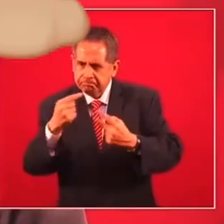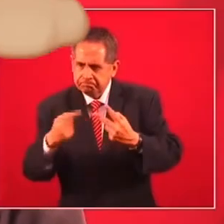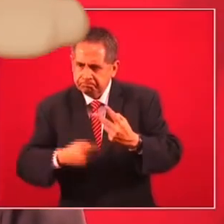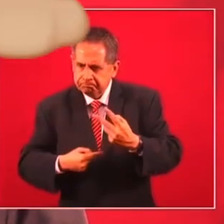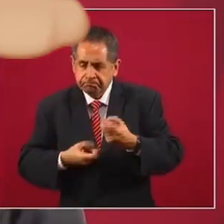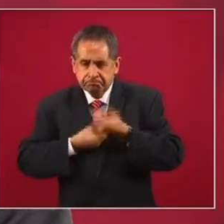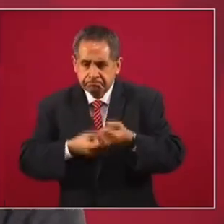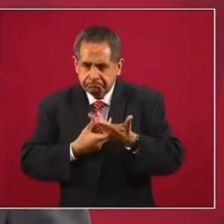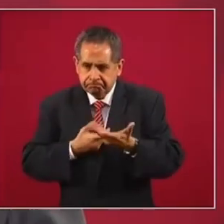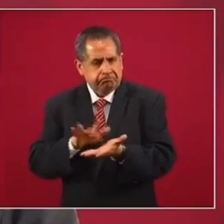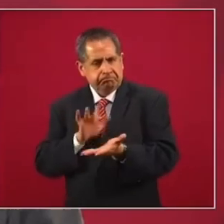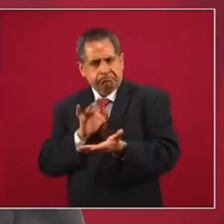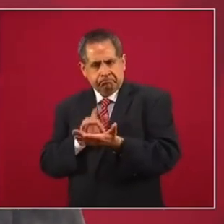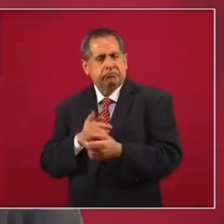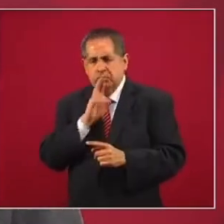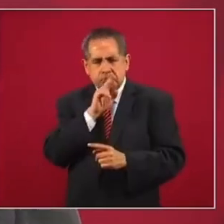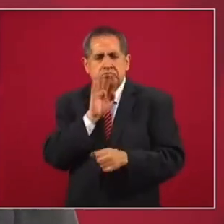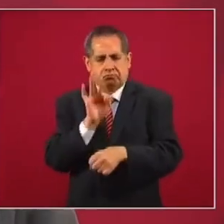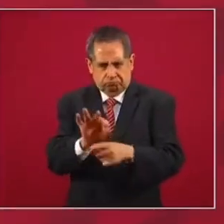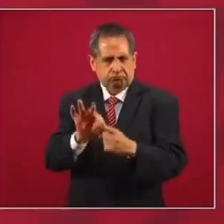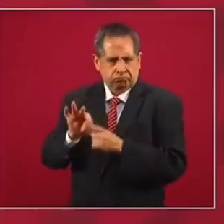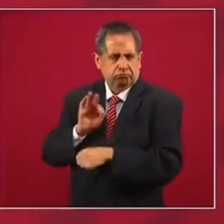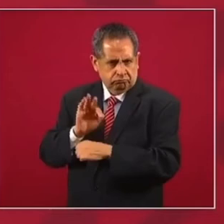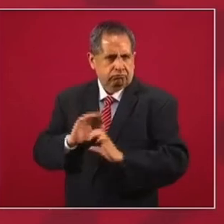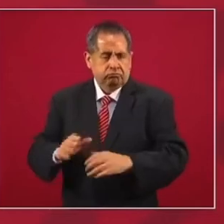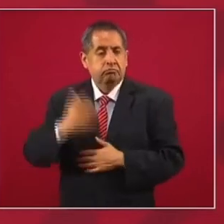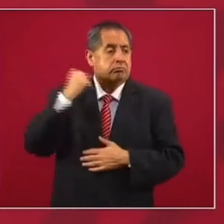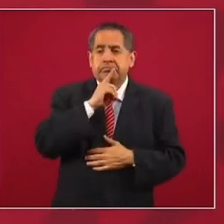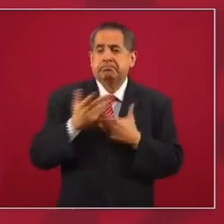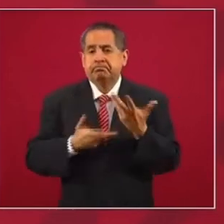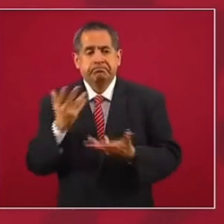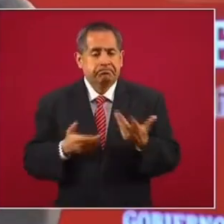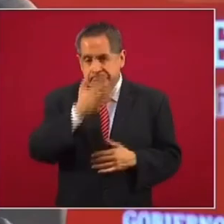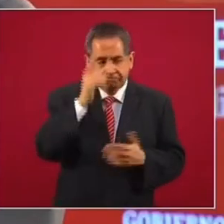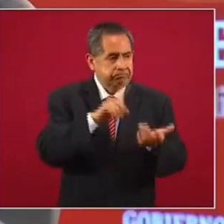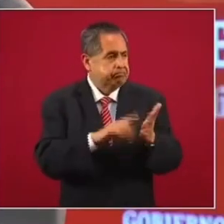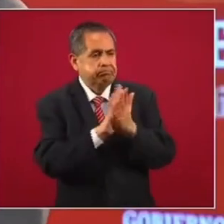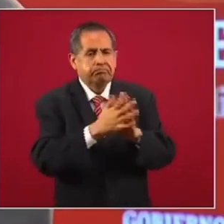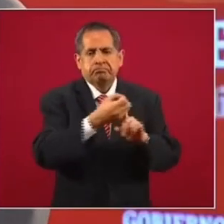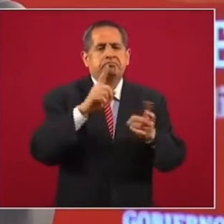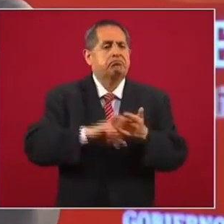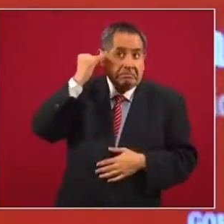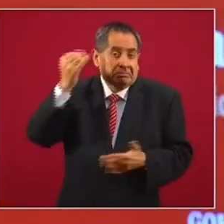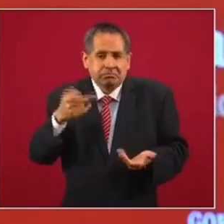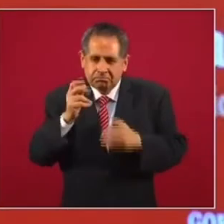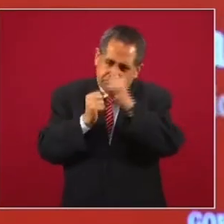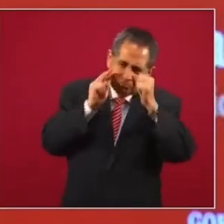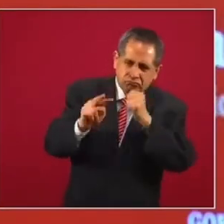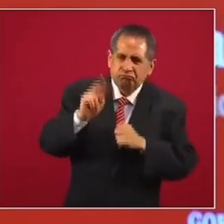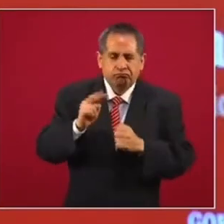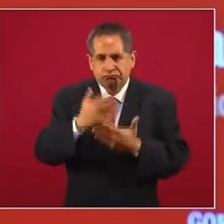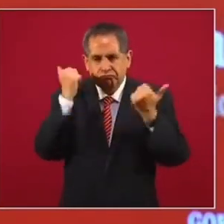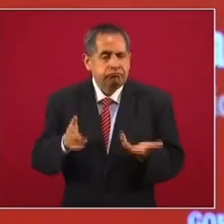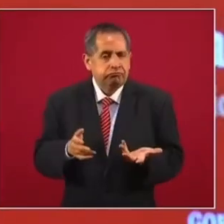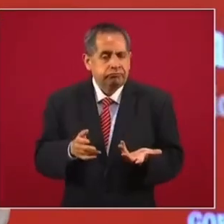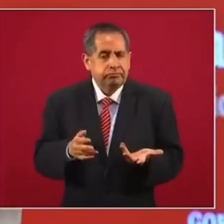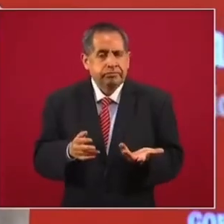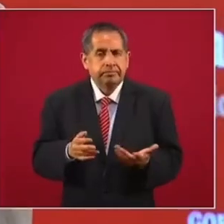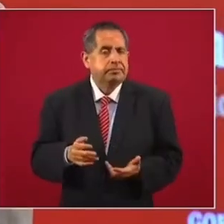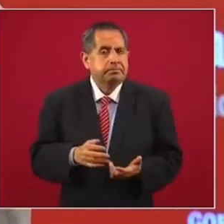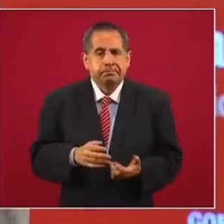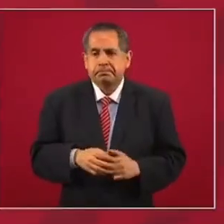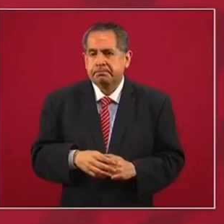Antes no se sabía cómo actuaba la delincuencia de Cuelo Blanco, pero no hay